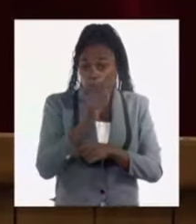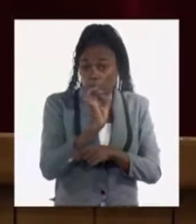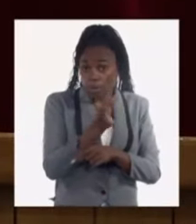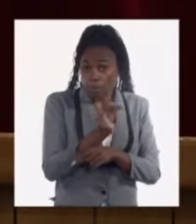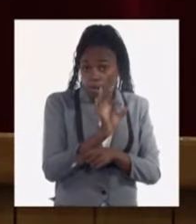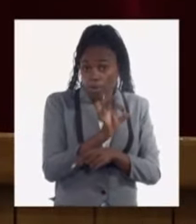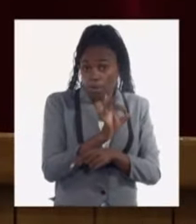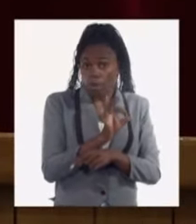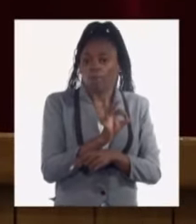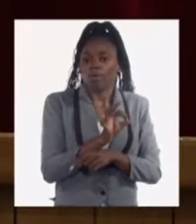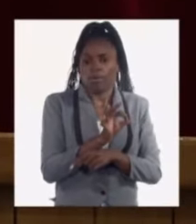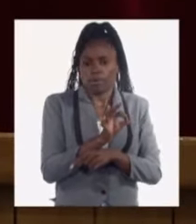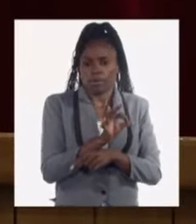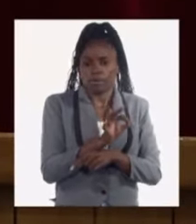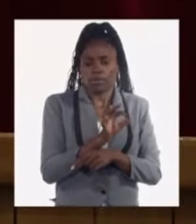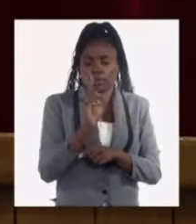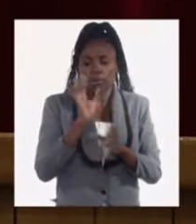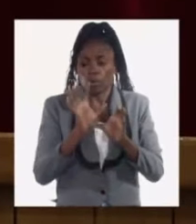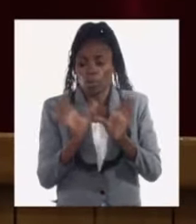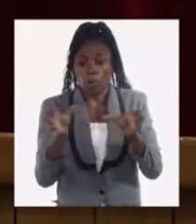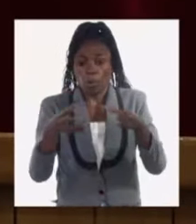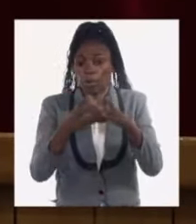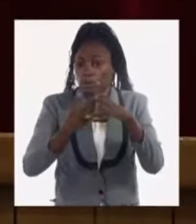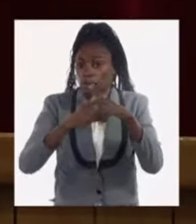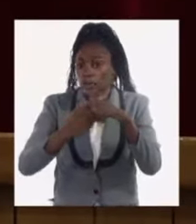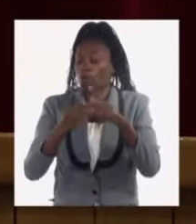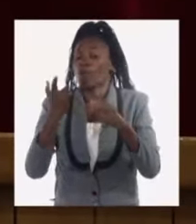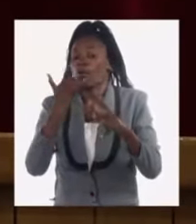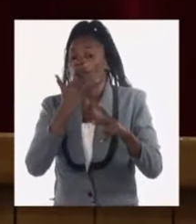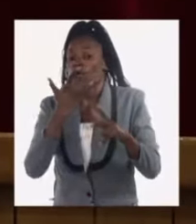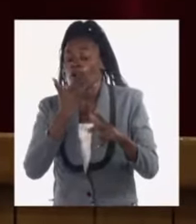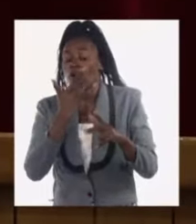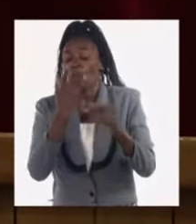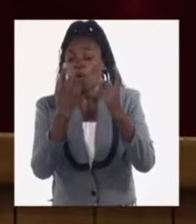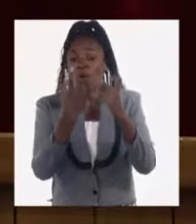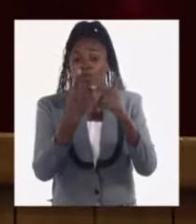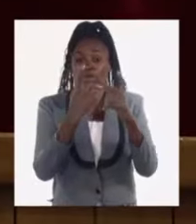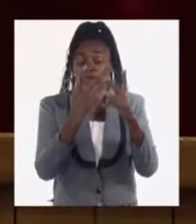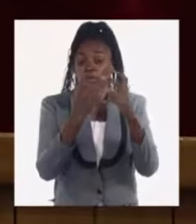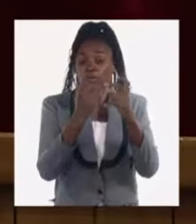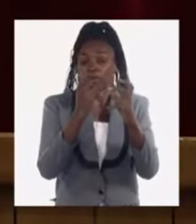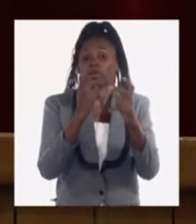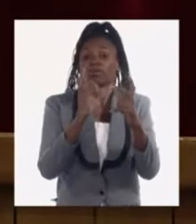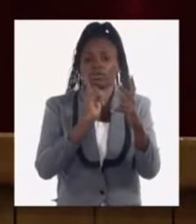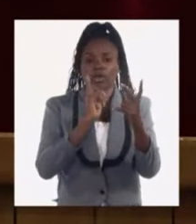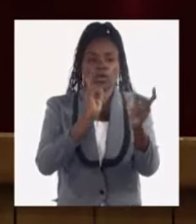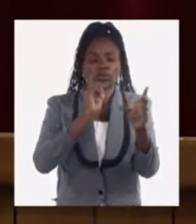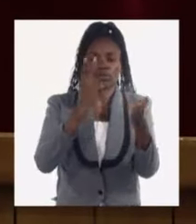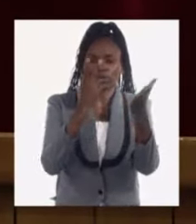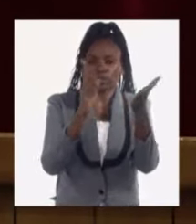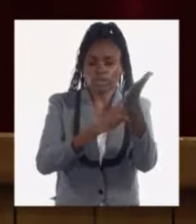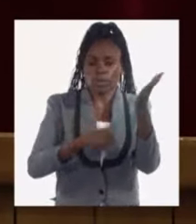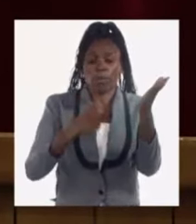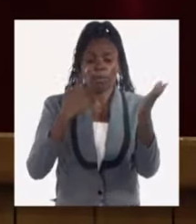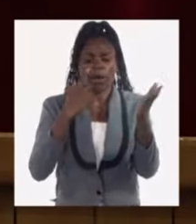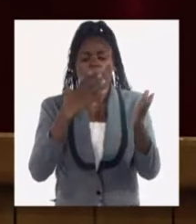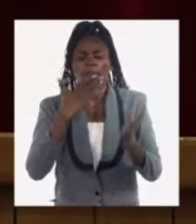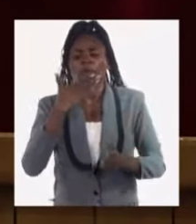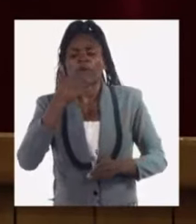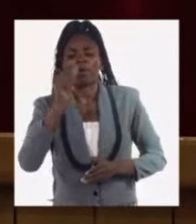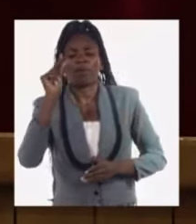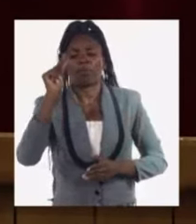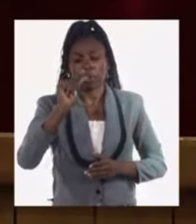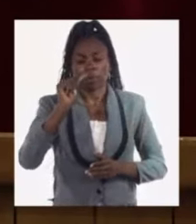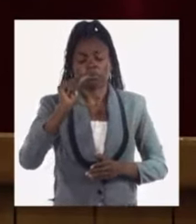no está totalmente resuelto, hay afectaciones por déficit de capacidad de generación, pero hay una notable mejoría con respecto